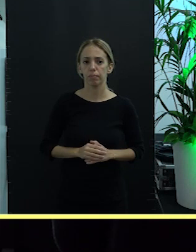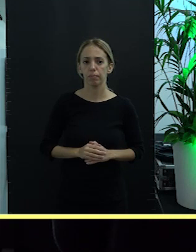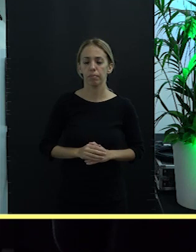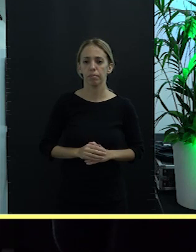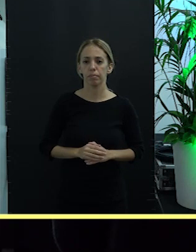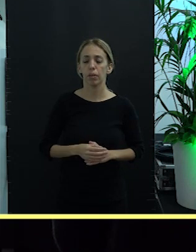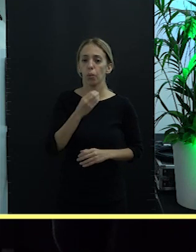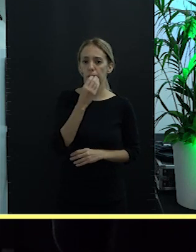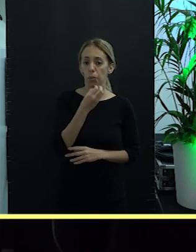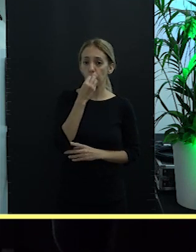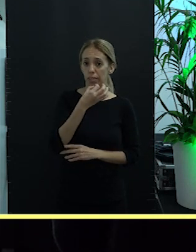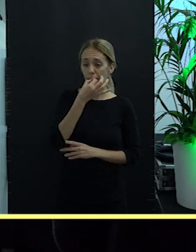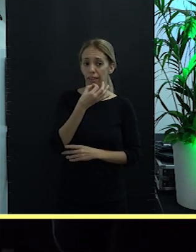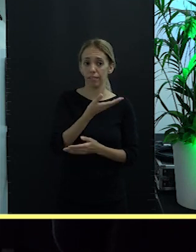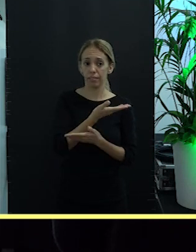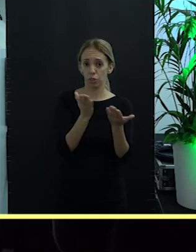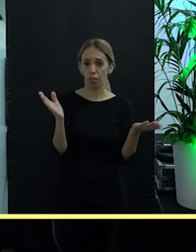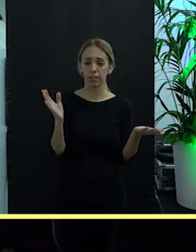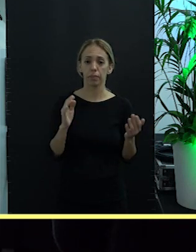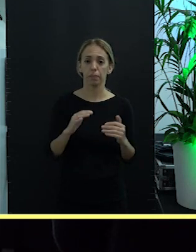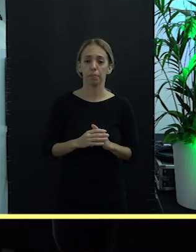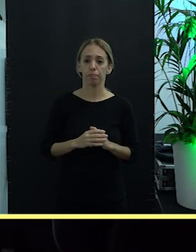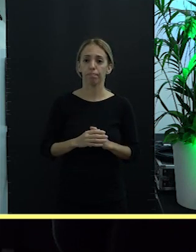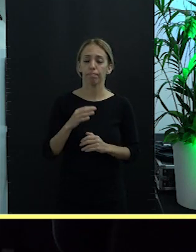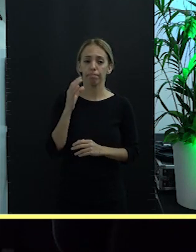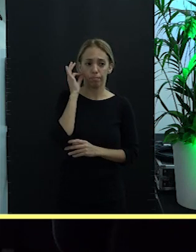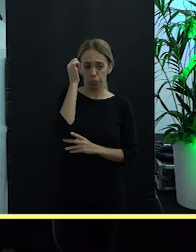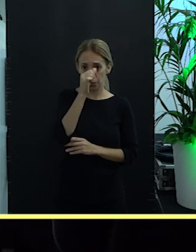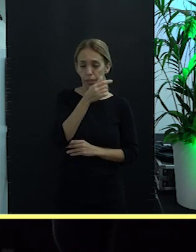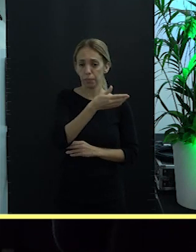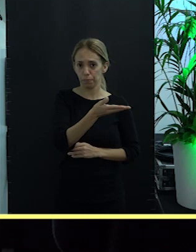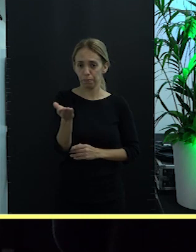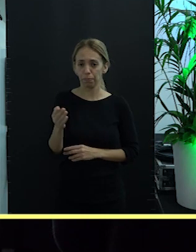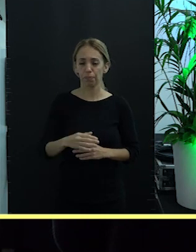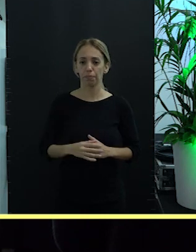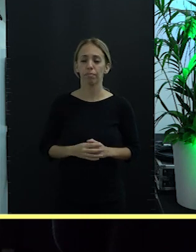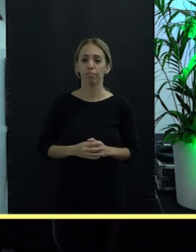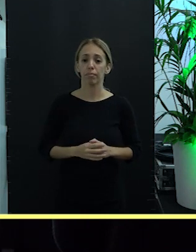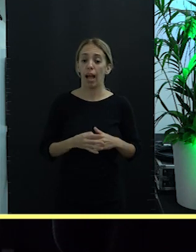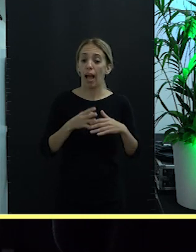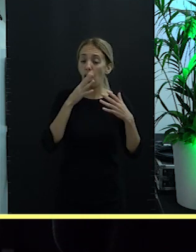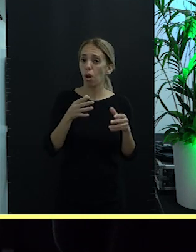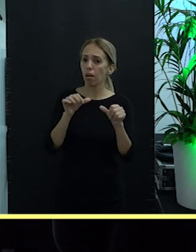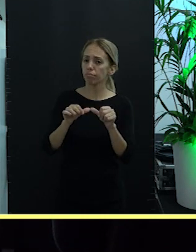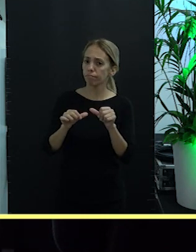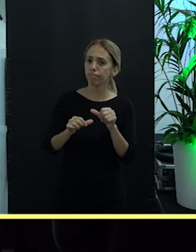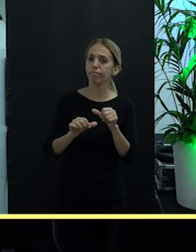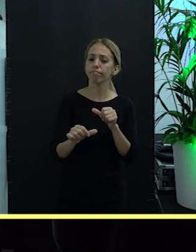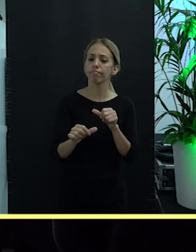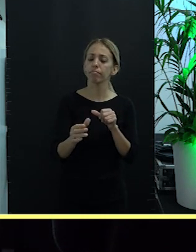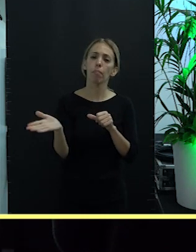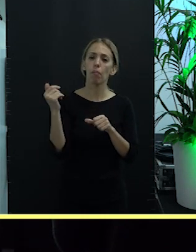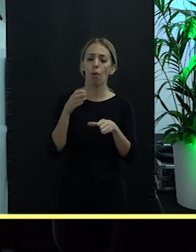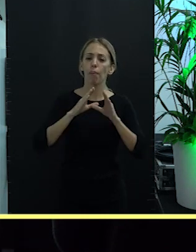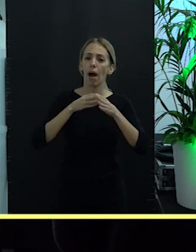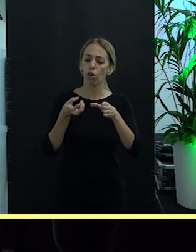Bueno, buenas tardes a todas y a todos. A partir de ahora vamos a navegar, a tomar un barco